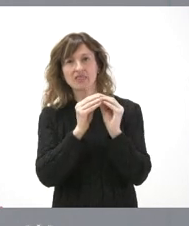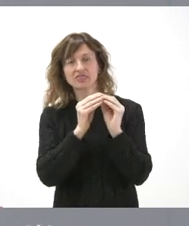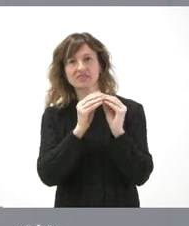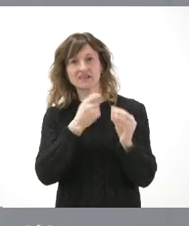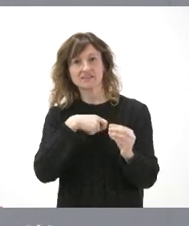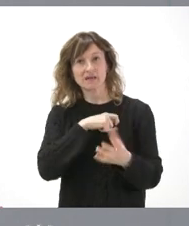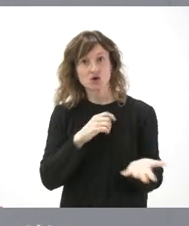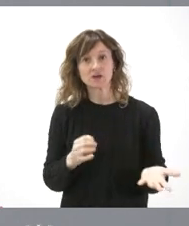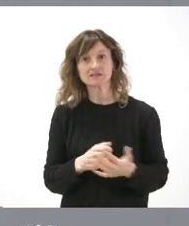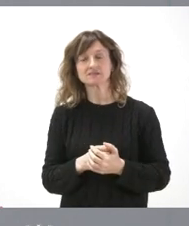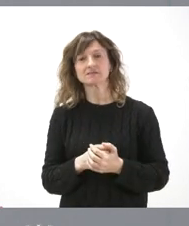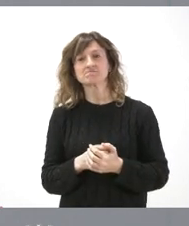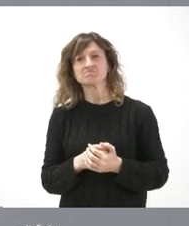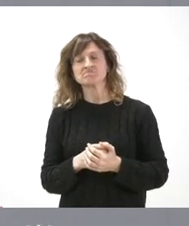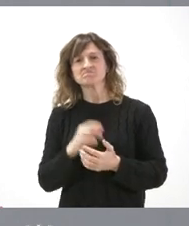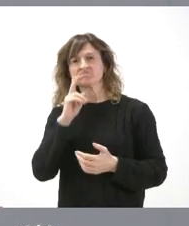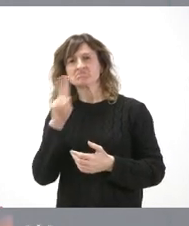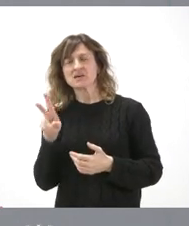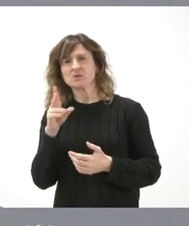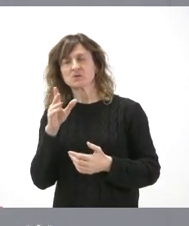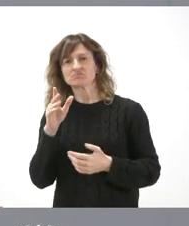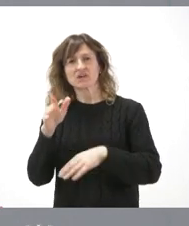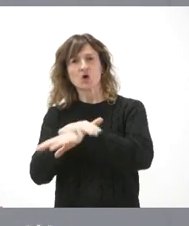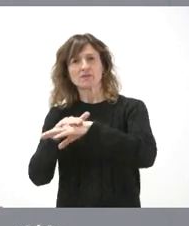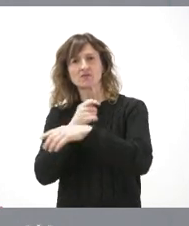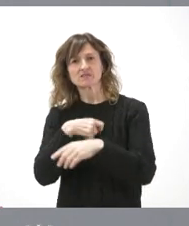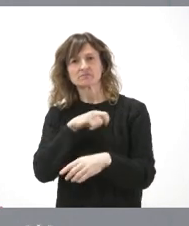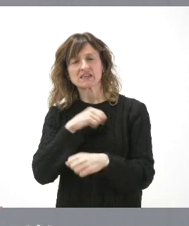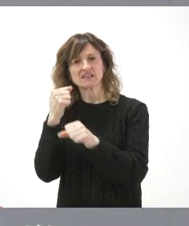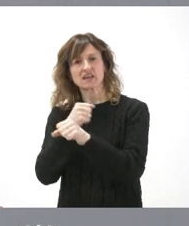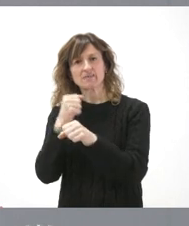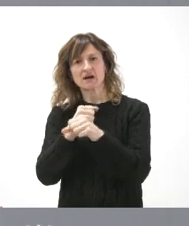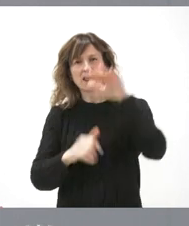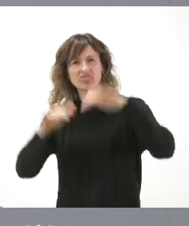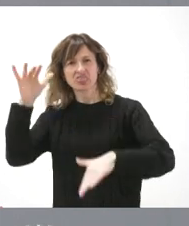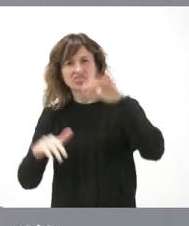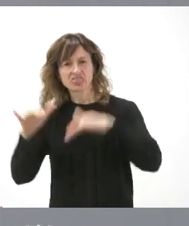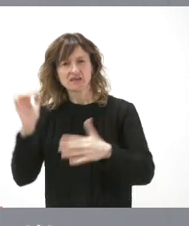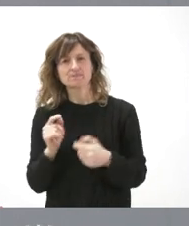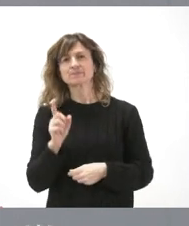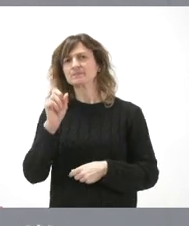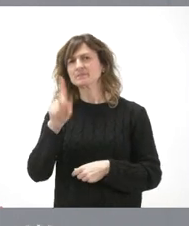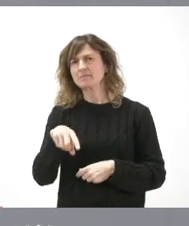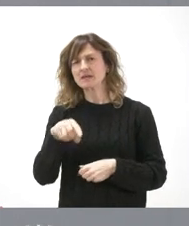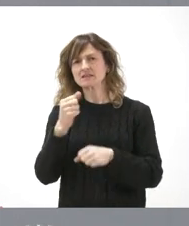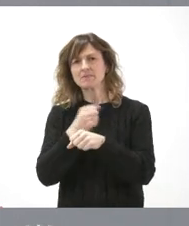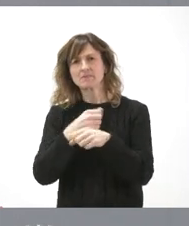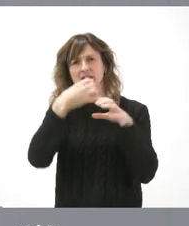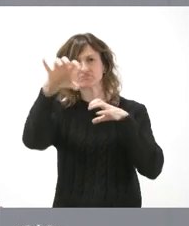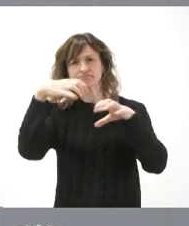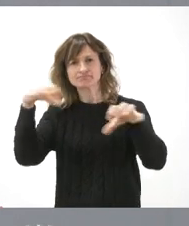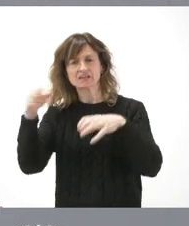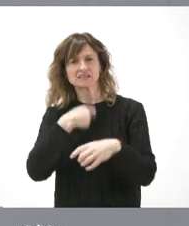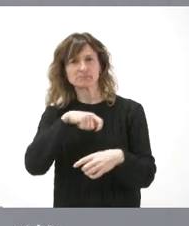los españoles, mientras el Gobierno de España es el que más trabaja por la desigualdad y por la división entre los